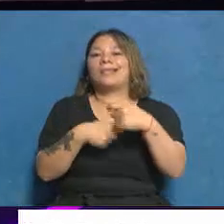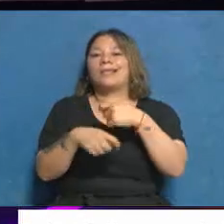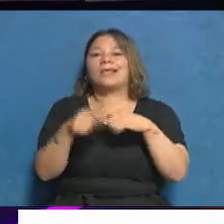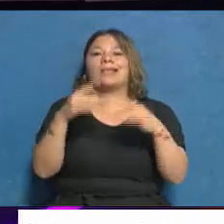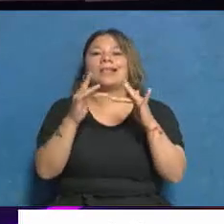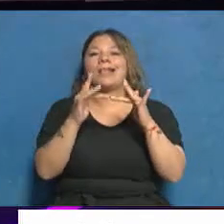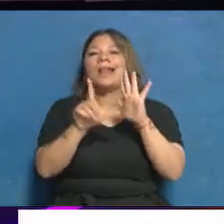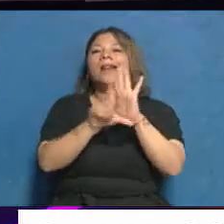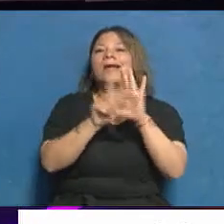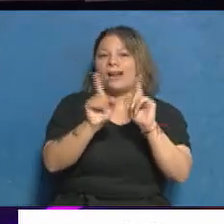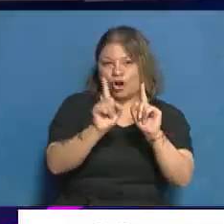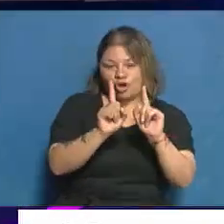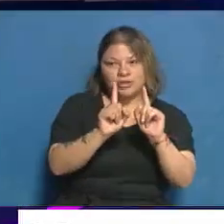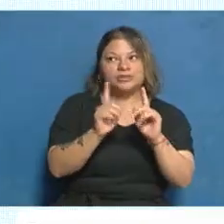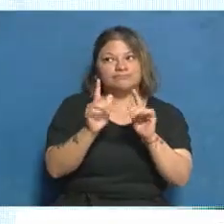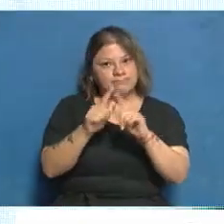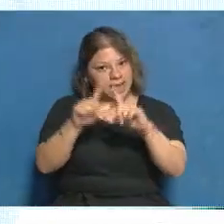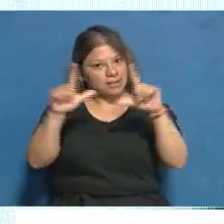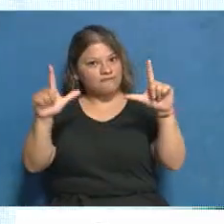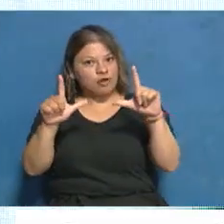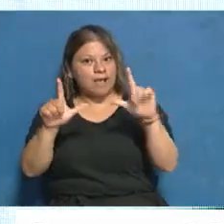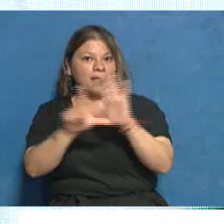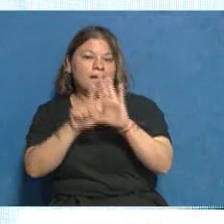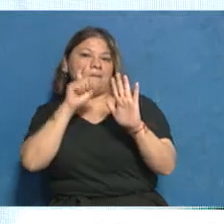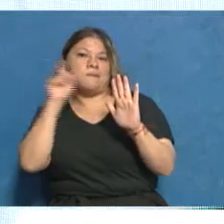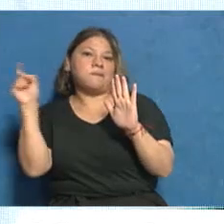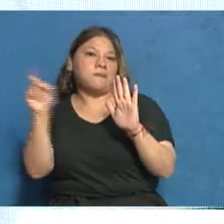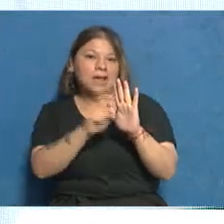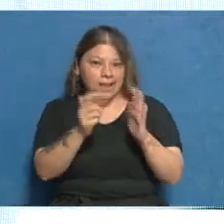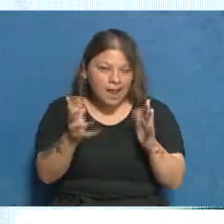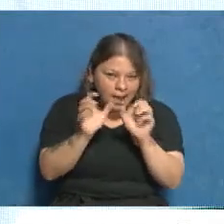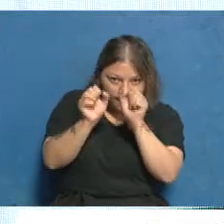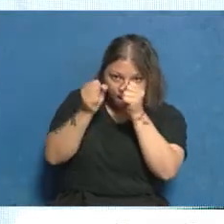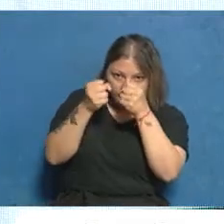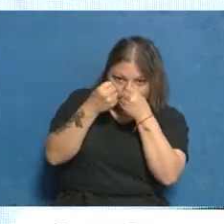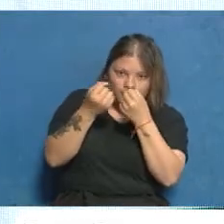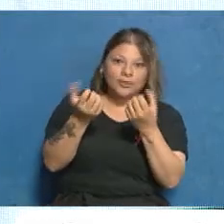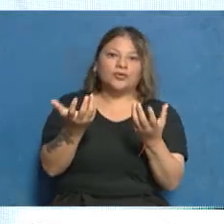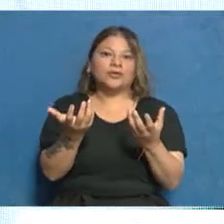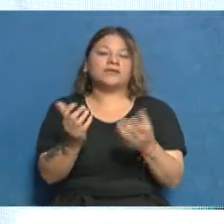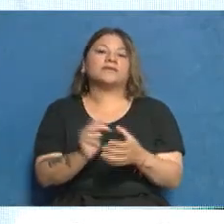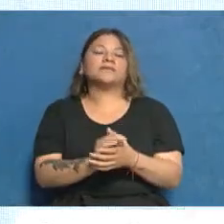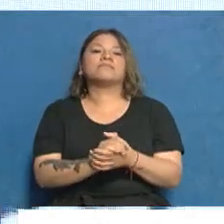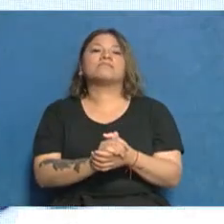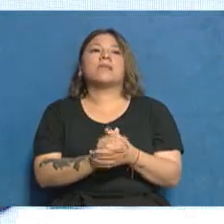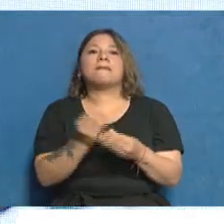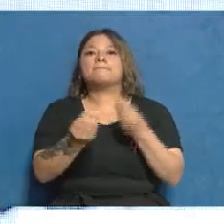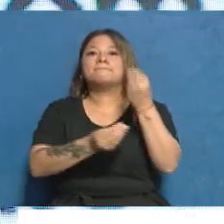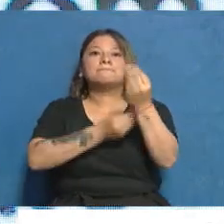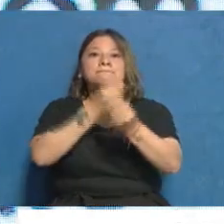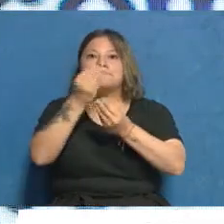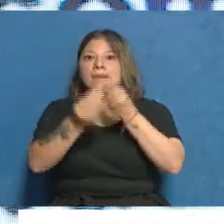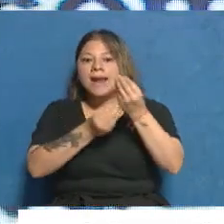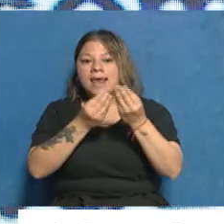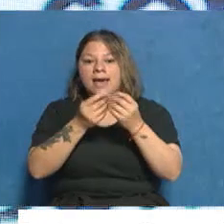Internet, sino de plataformas que son obviamente en el marco de la clandestinidad para intentar no